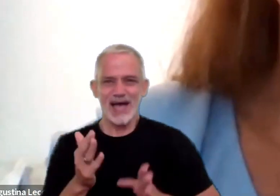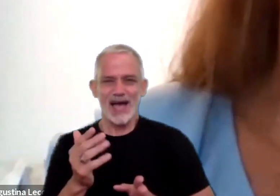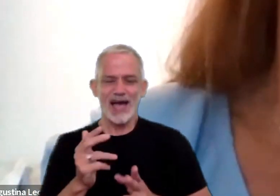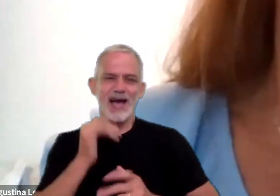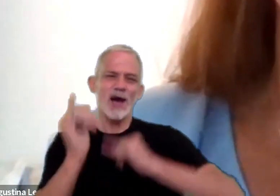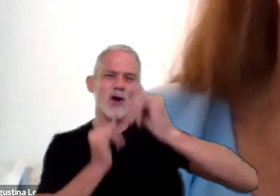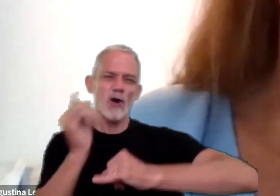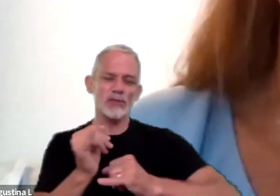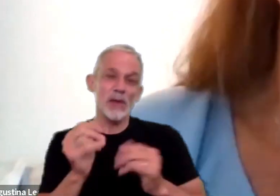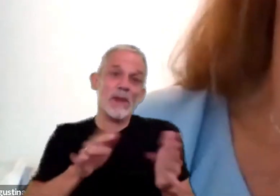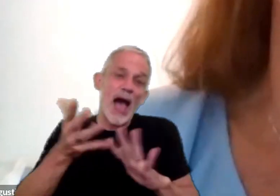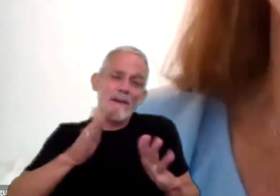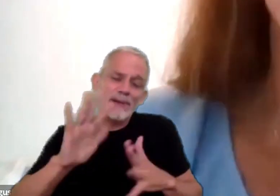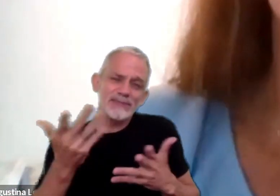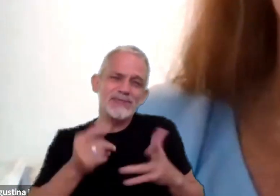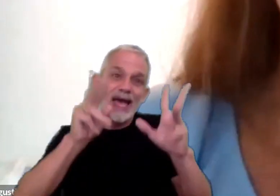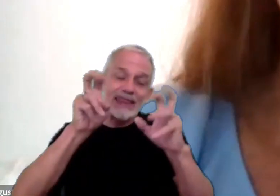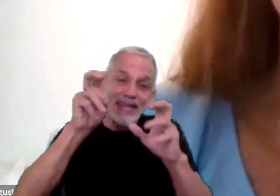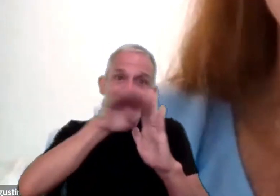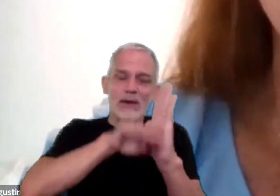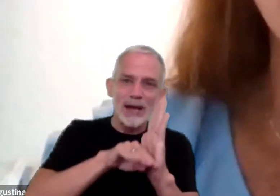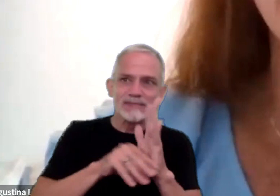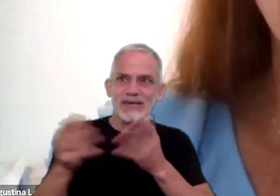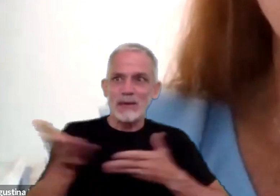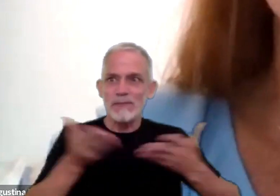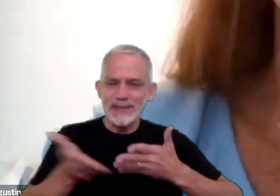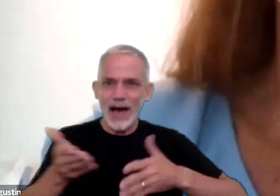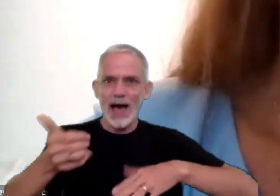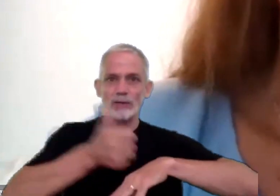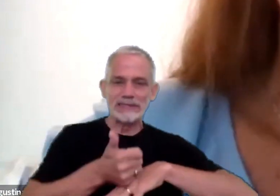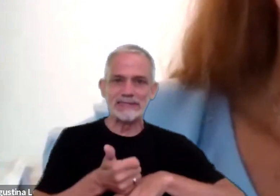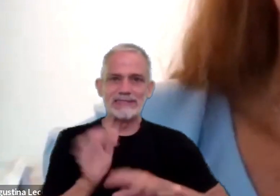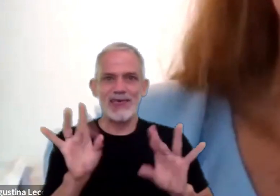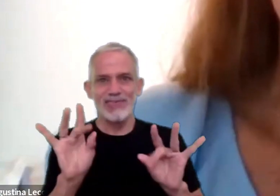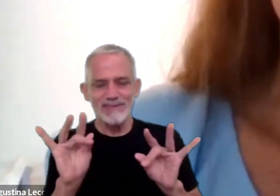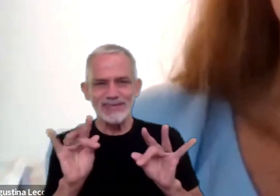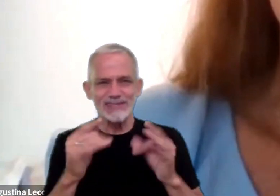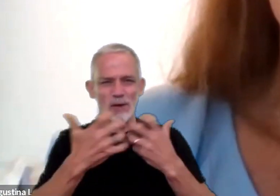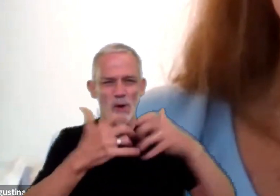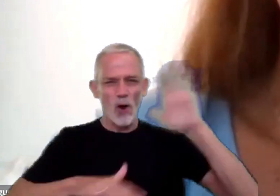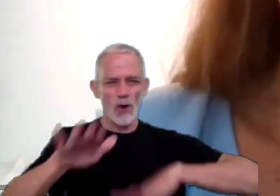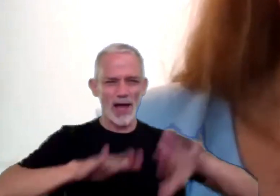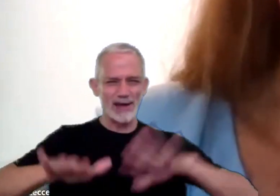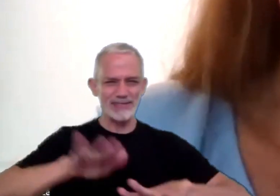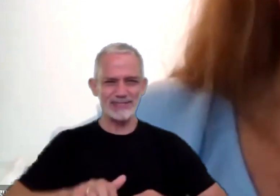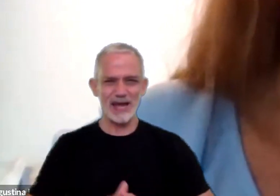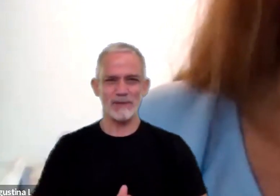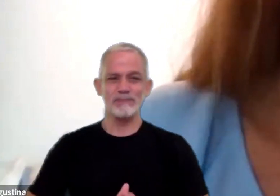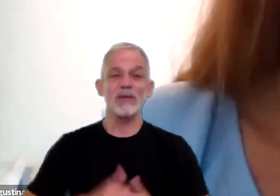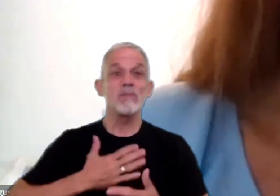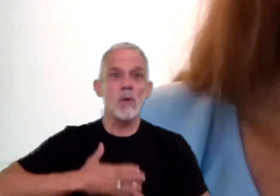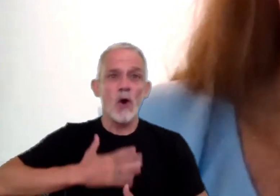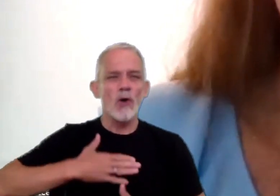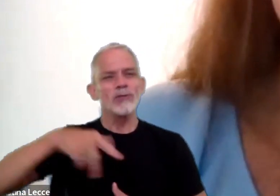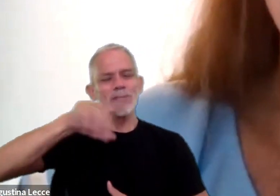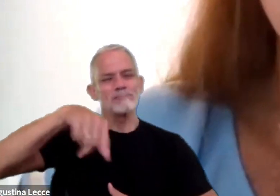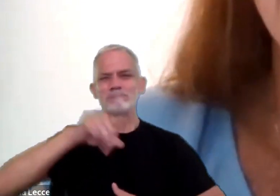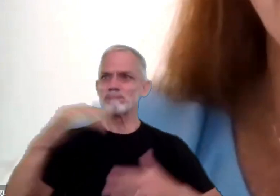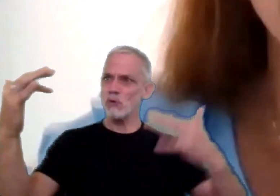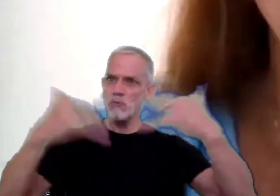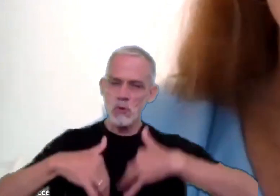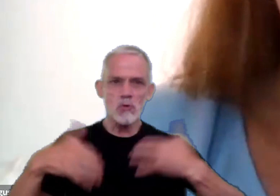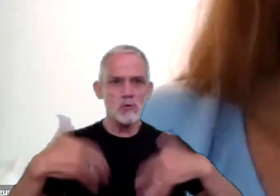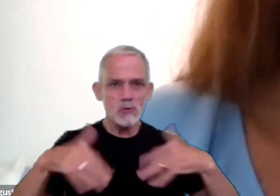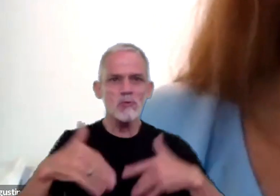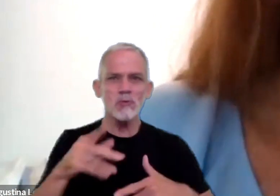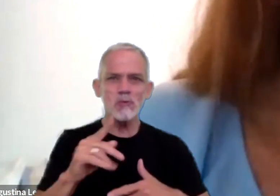A veces plantear los temas, los invitados, todos, a veces es complicado, así que nos saliera muchísimo que haya tenido convocatoria, que haya